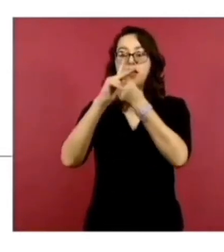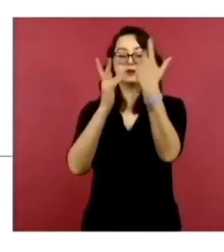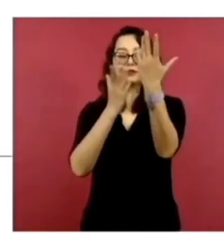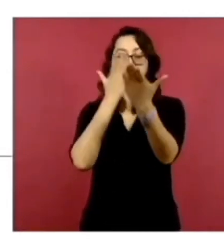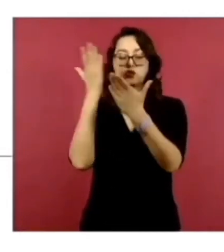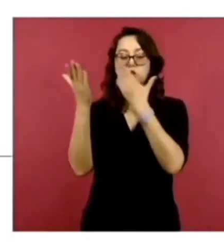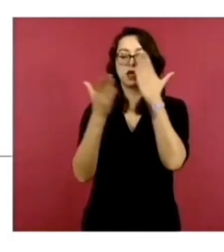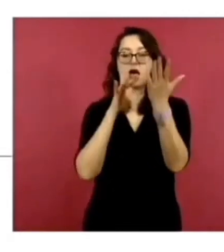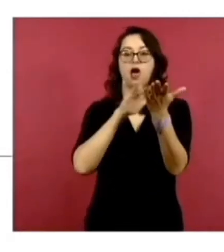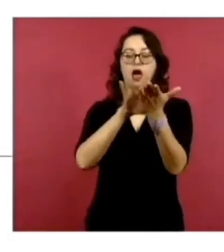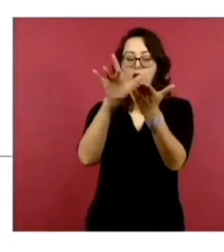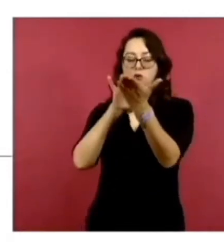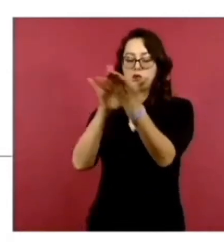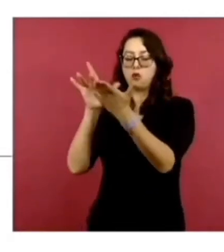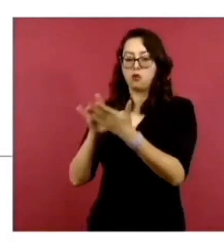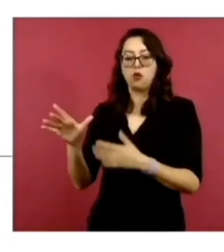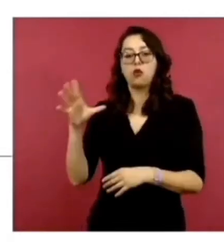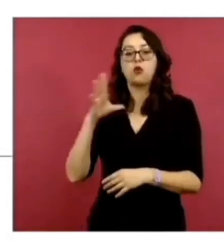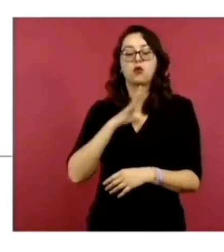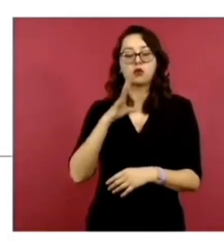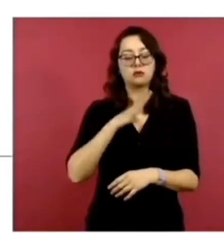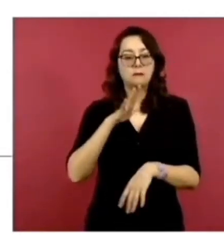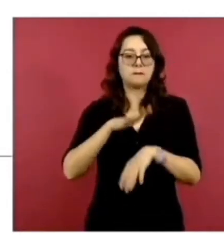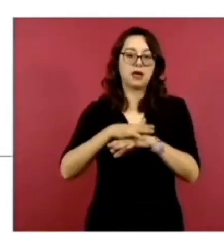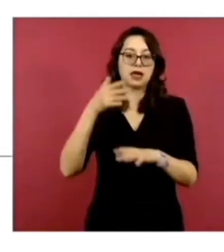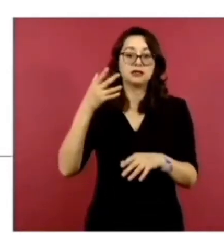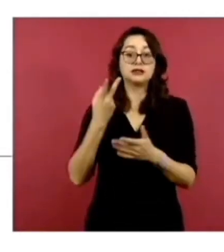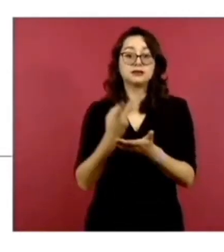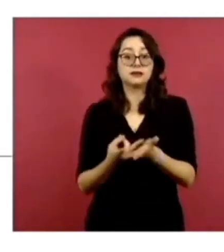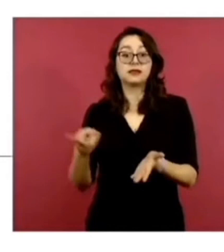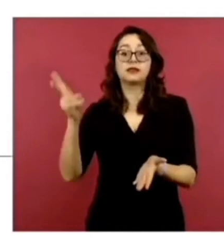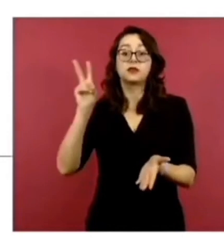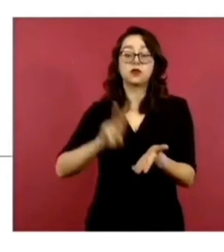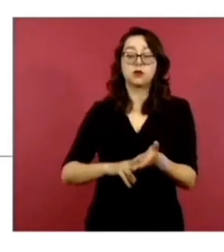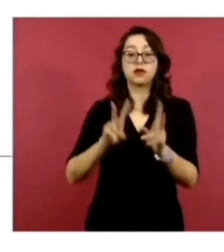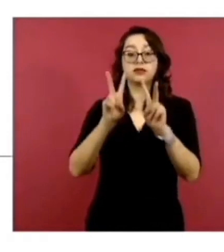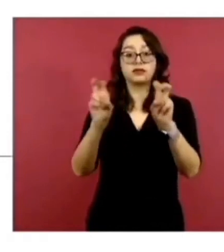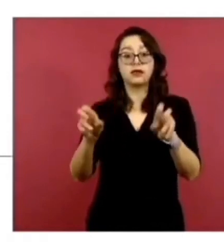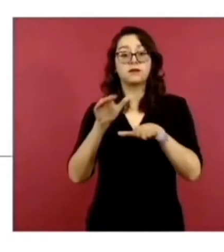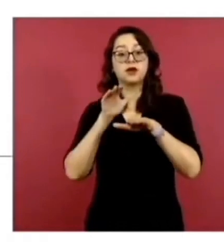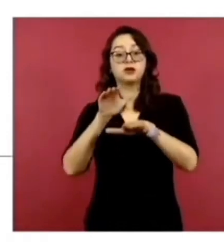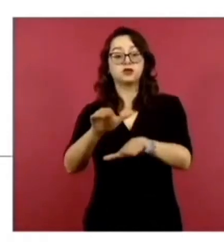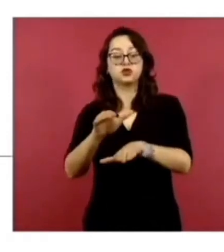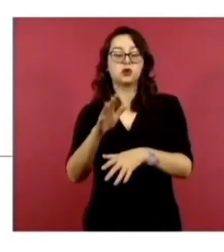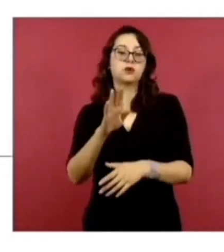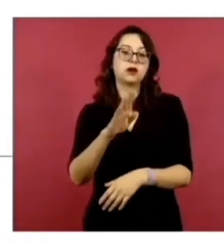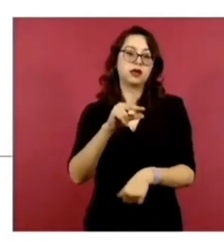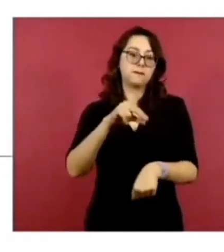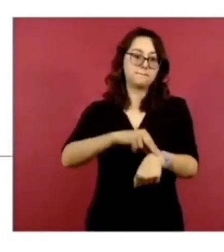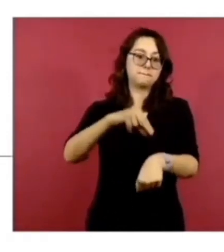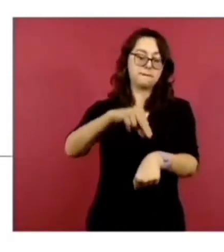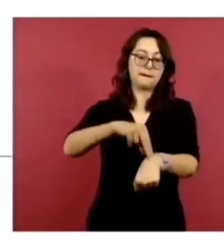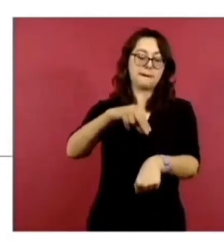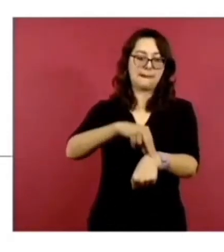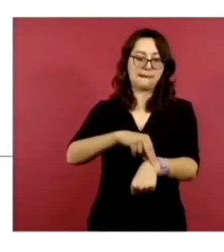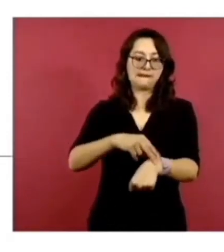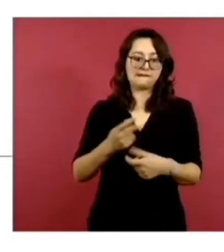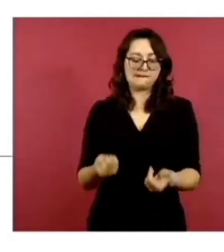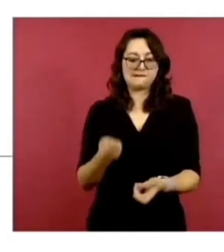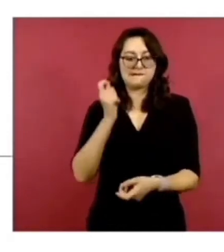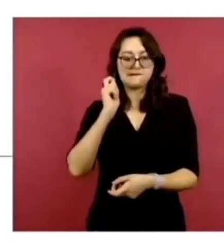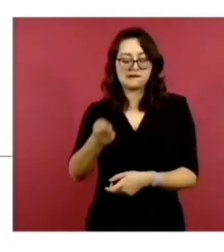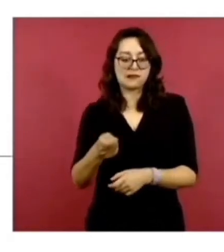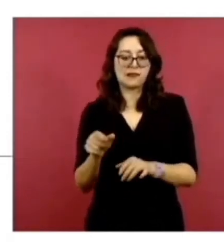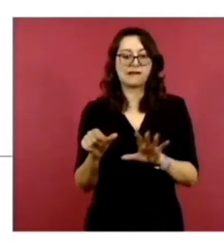sumando aquellas para especialidades médicas. Es decir, son 639 becas más que las otorgadas por el gobierno